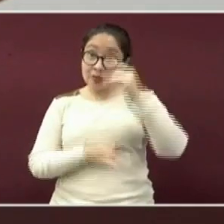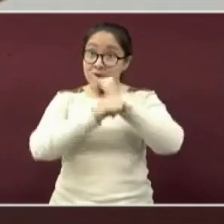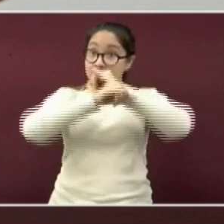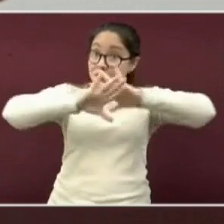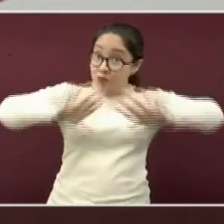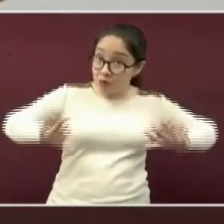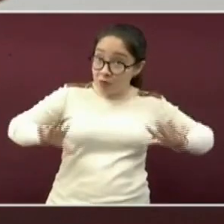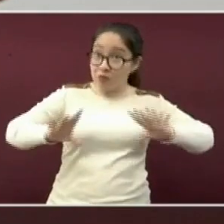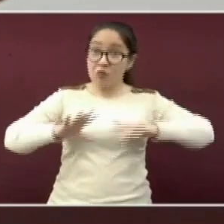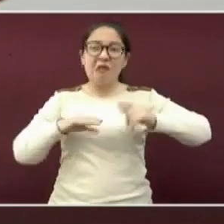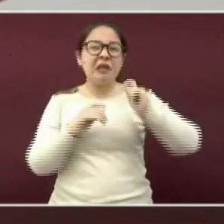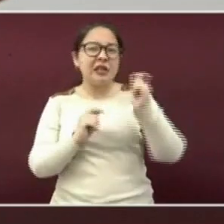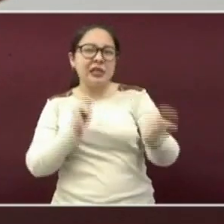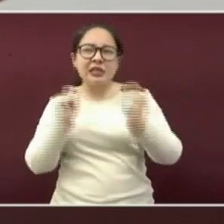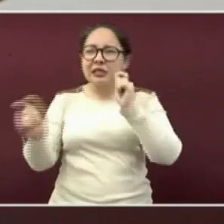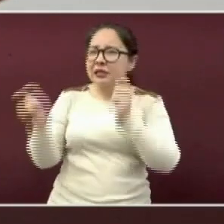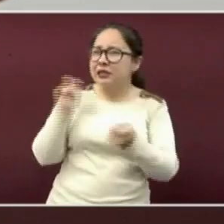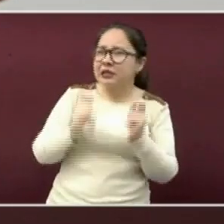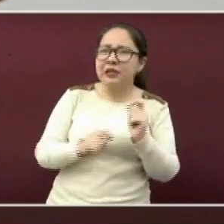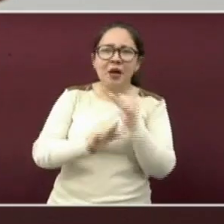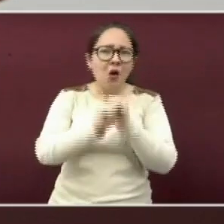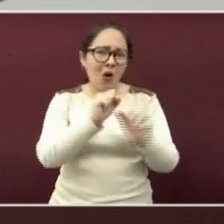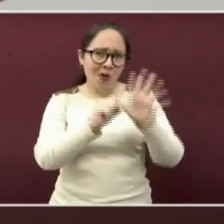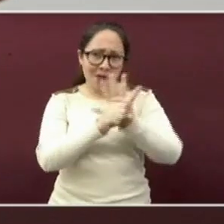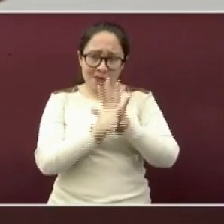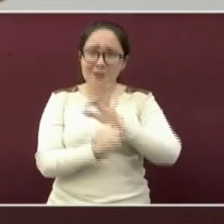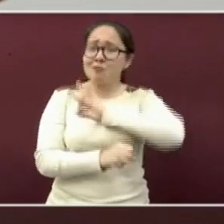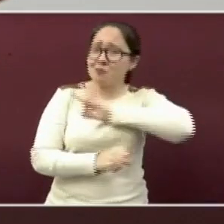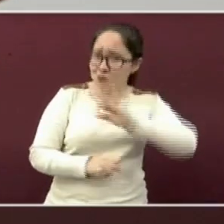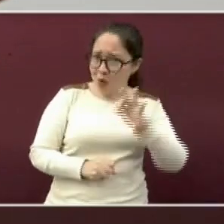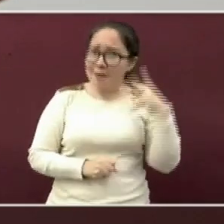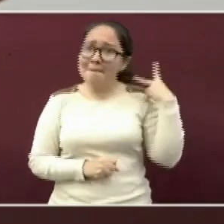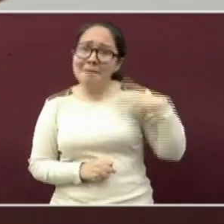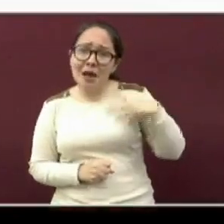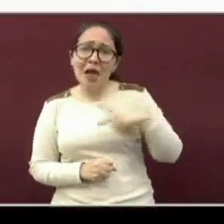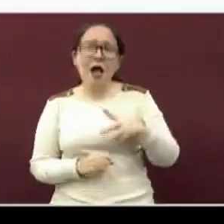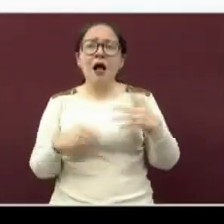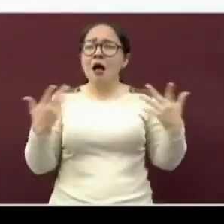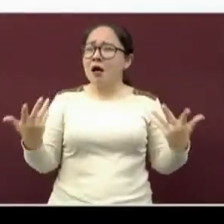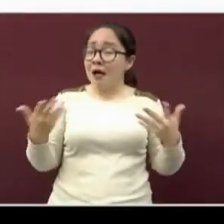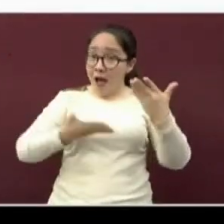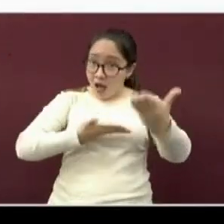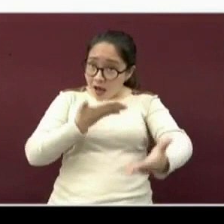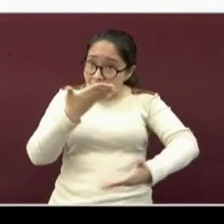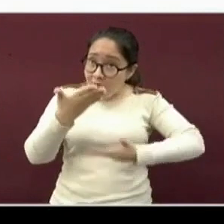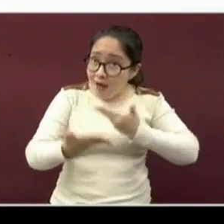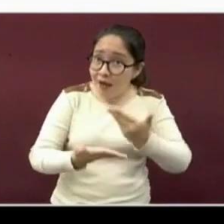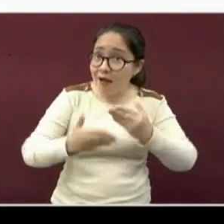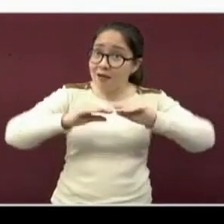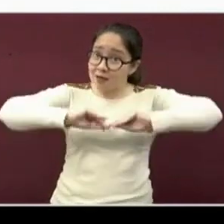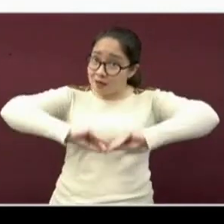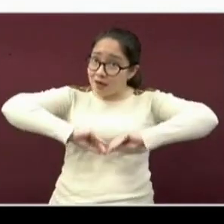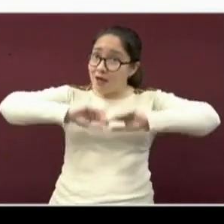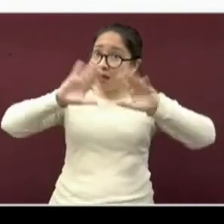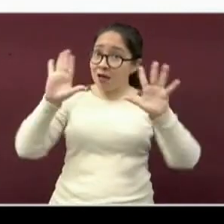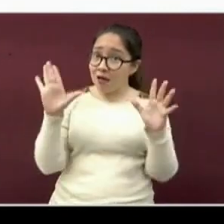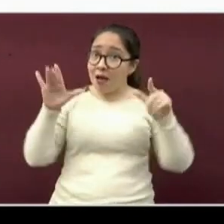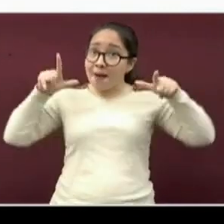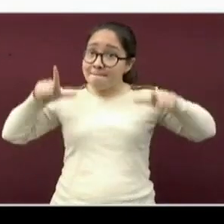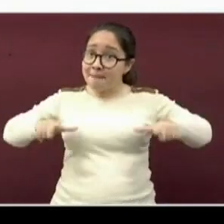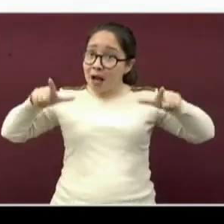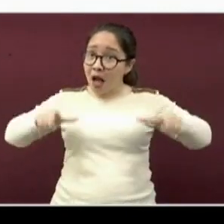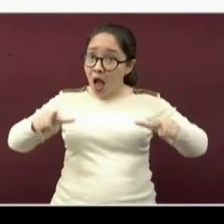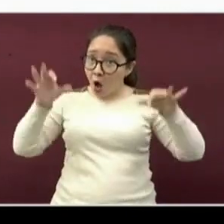información sobre el comportamiento del COVID-19 en nuestro estado, está a su disposición la página